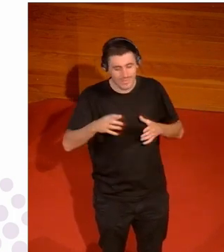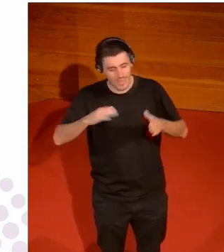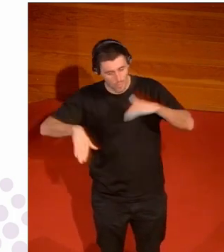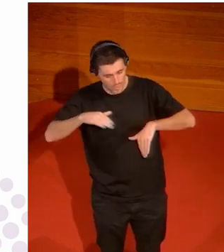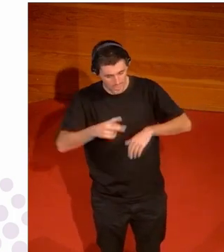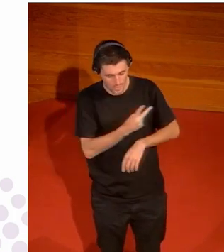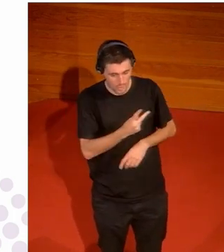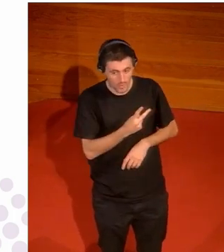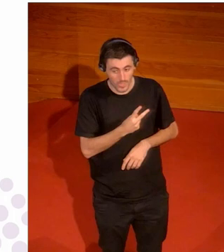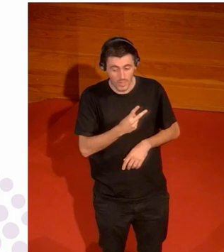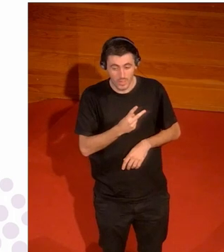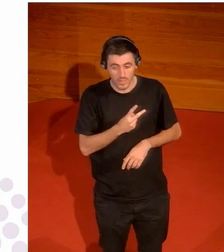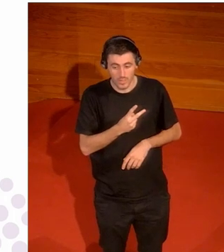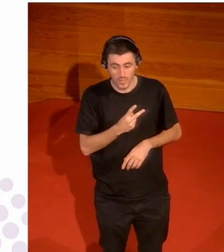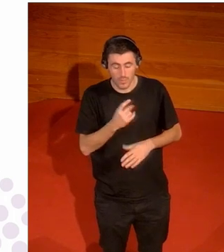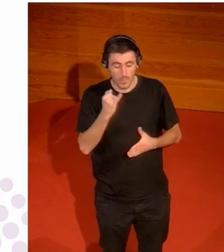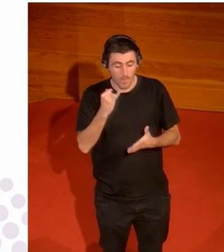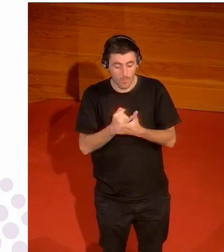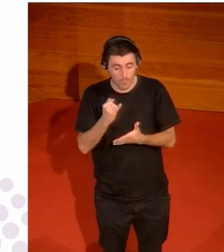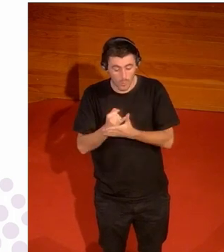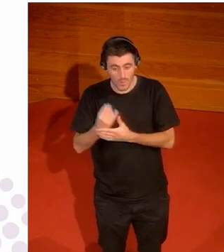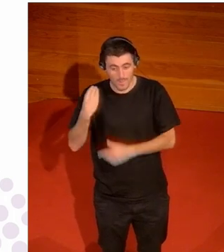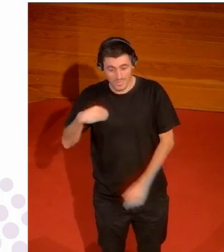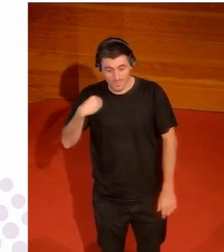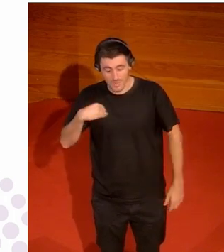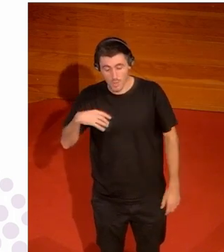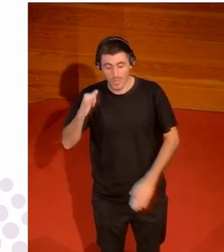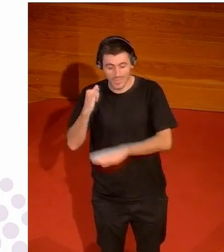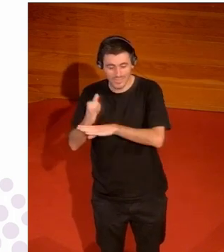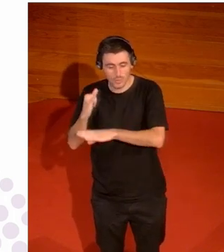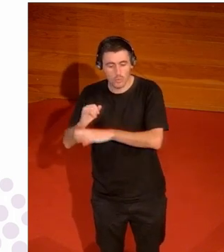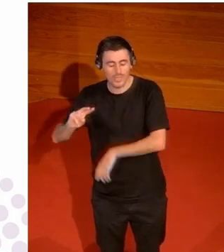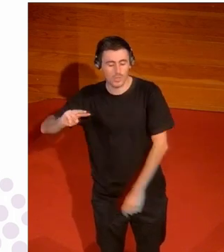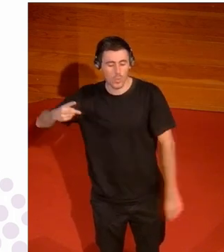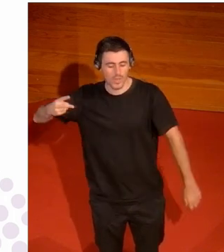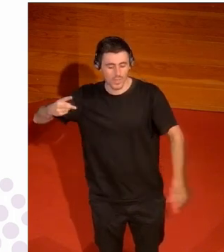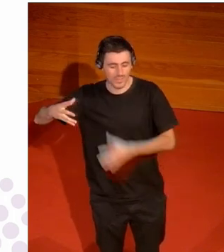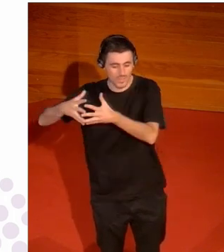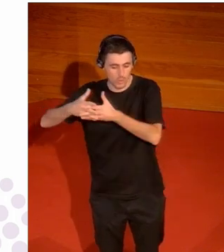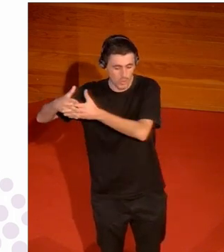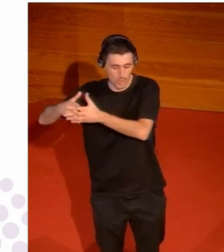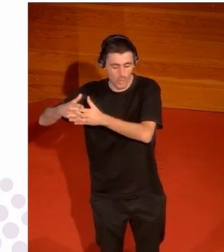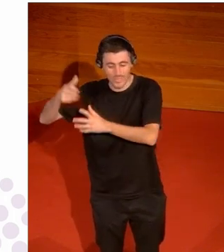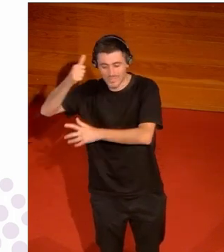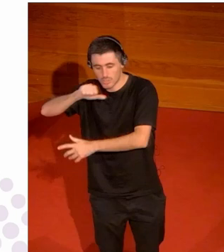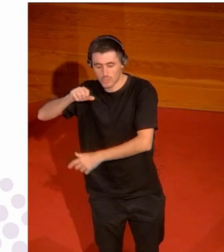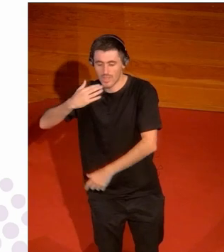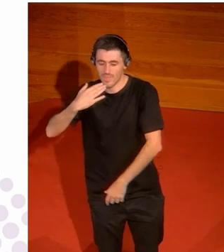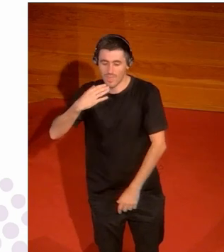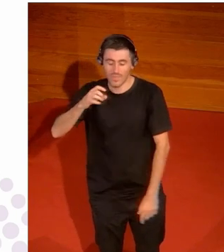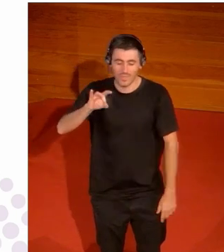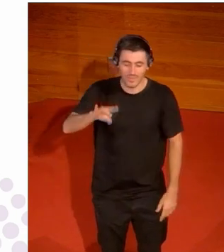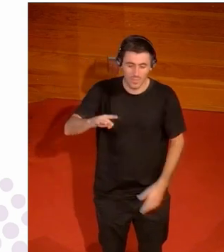los resultados de las mismas pruebas realizadas en un instituto de secundaria de Estados Unidos con chicos entre 15 y